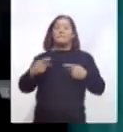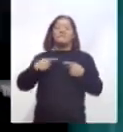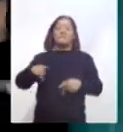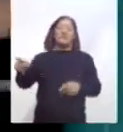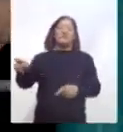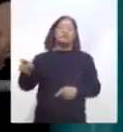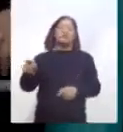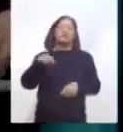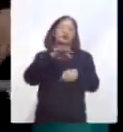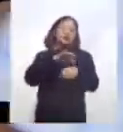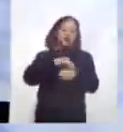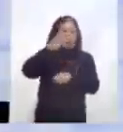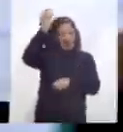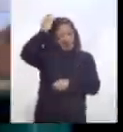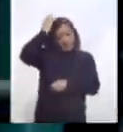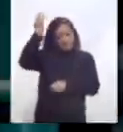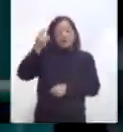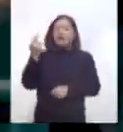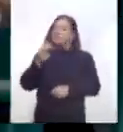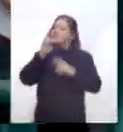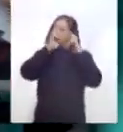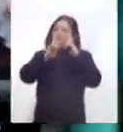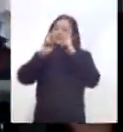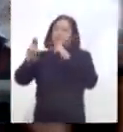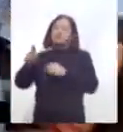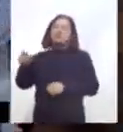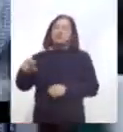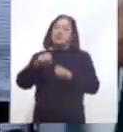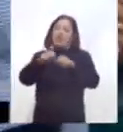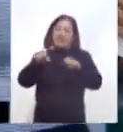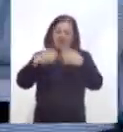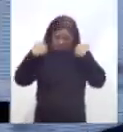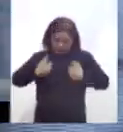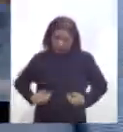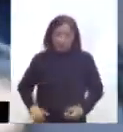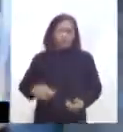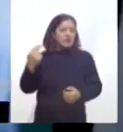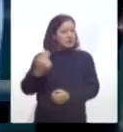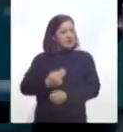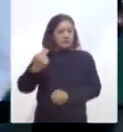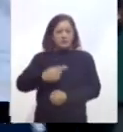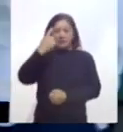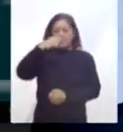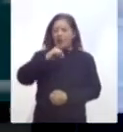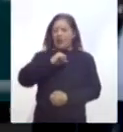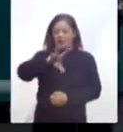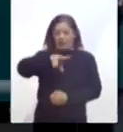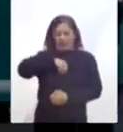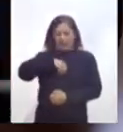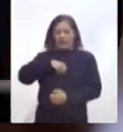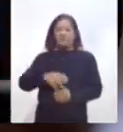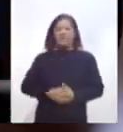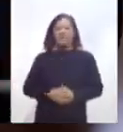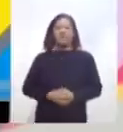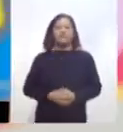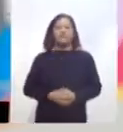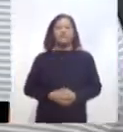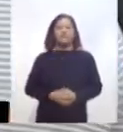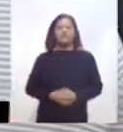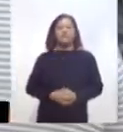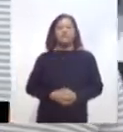respetadas ya que necesitan contar con las herramientas y equipo indispensable para desarrollar su trabajo y evitar el riesgo de contagio.